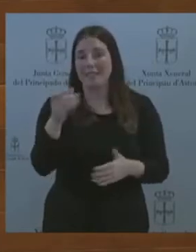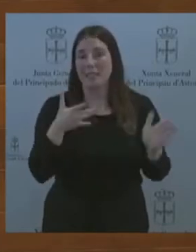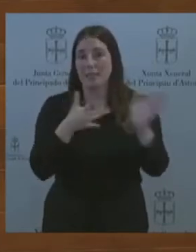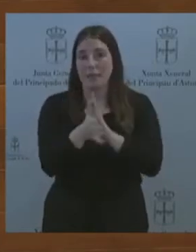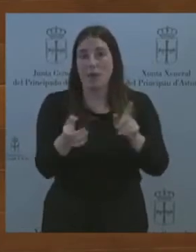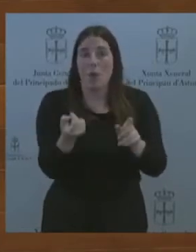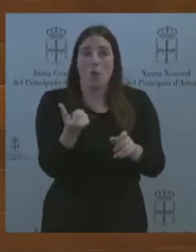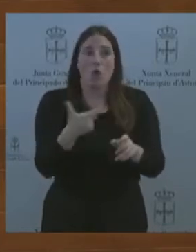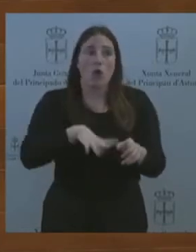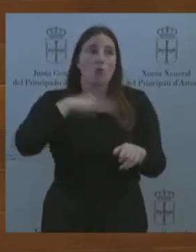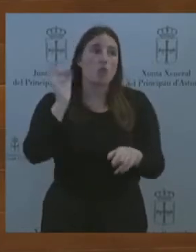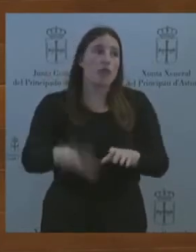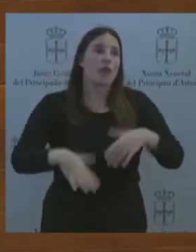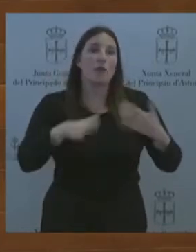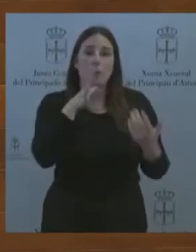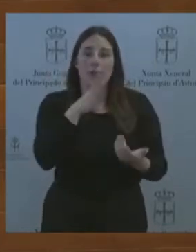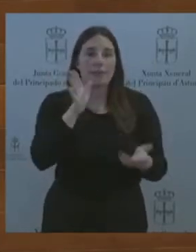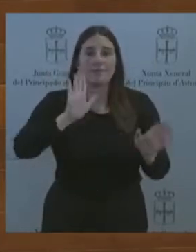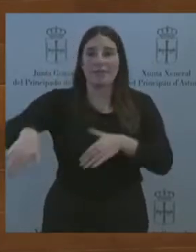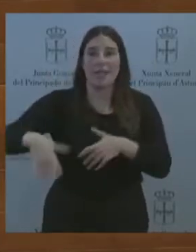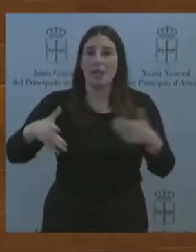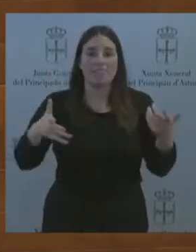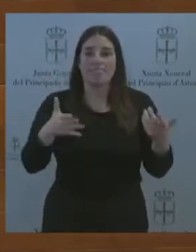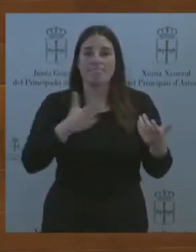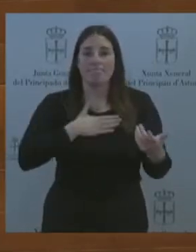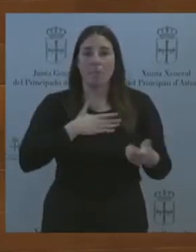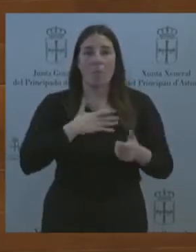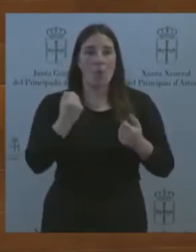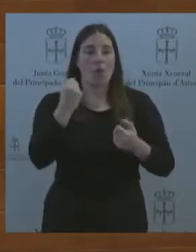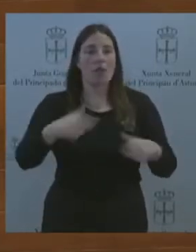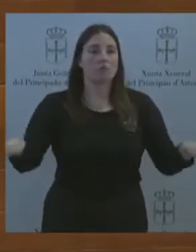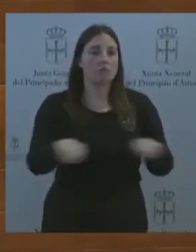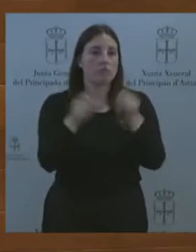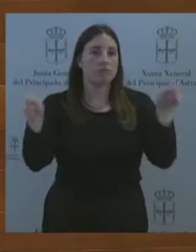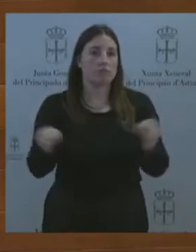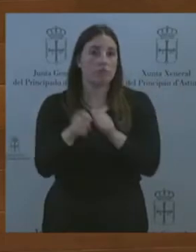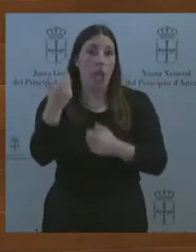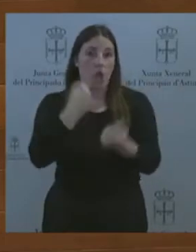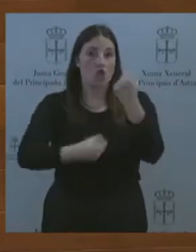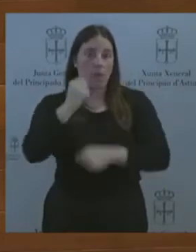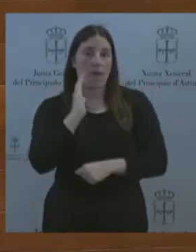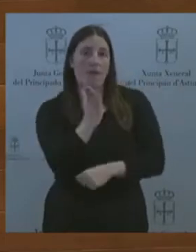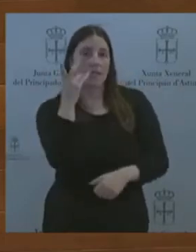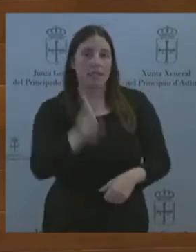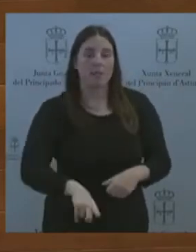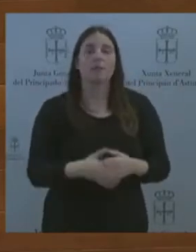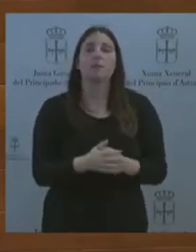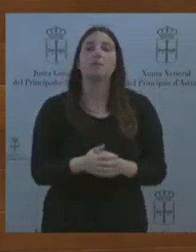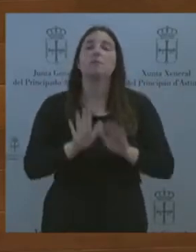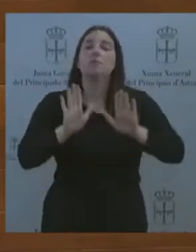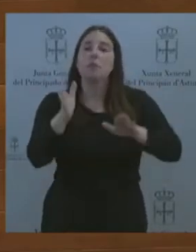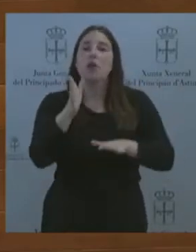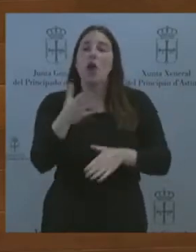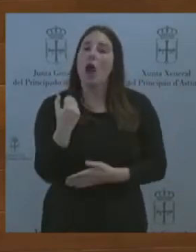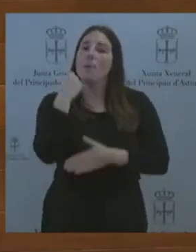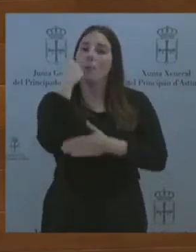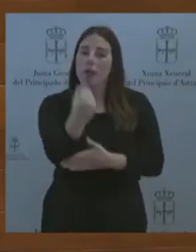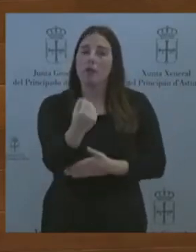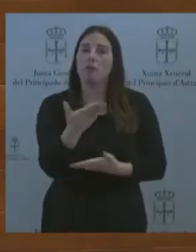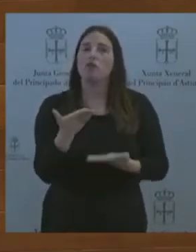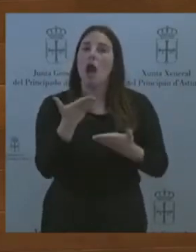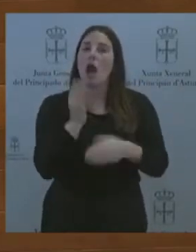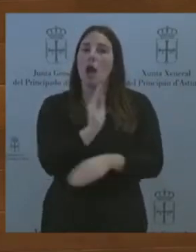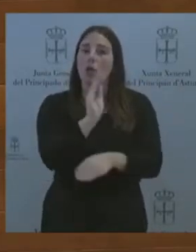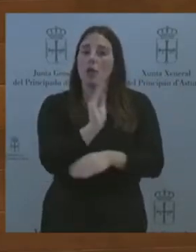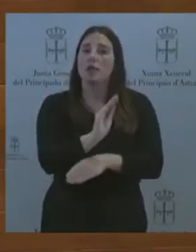de nuestra soberanía y de nuestra economía. Sí apoyaremos, en cambio, iniciativas relativas a ayudas a madres trabajadoras que fomenten la natalidad, por